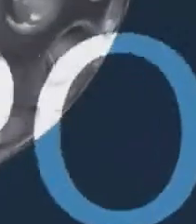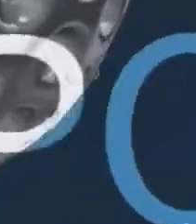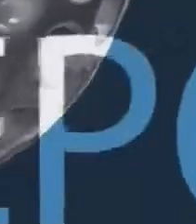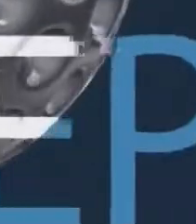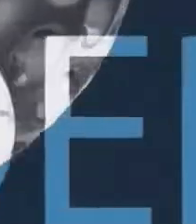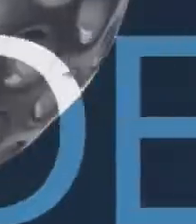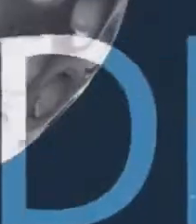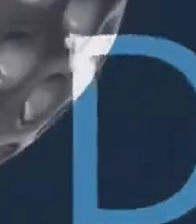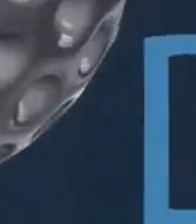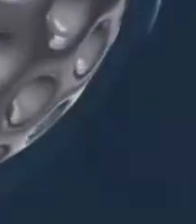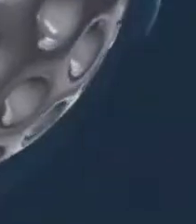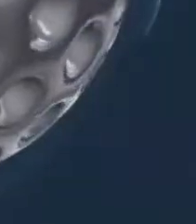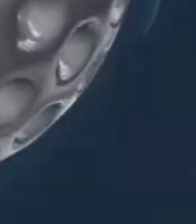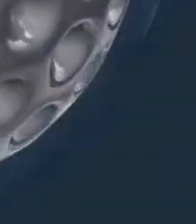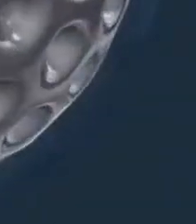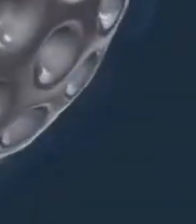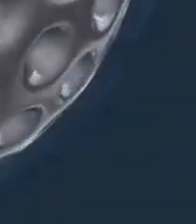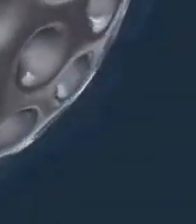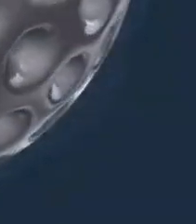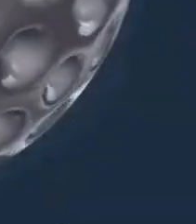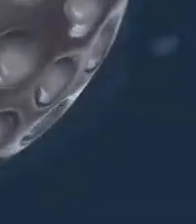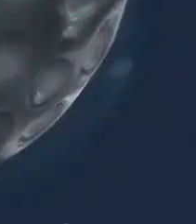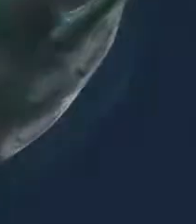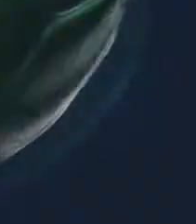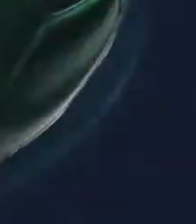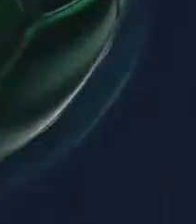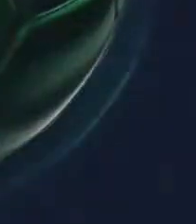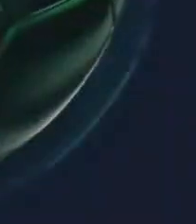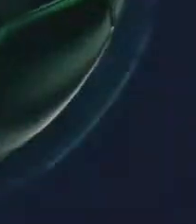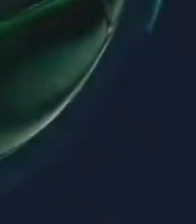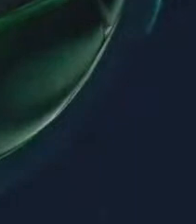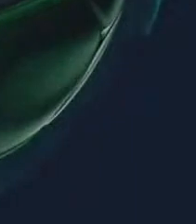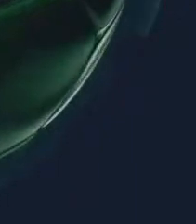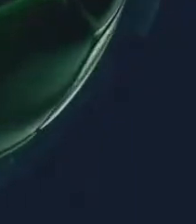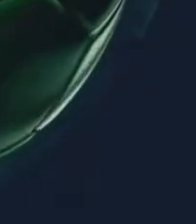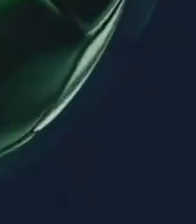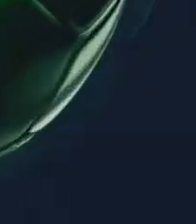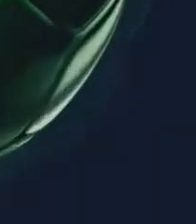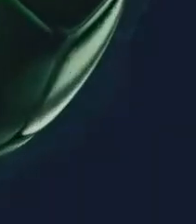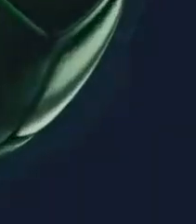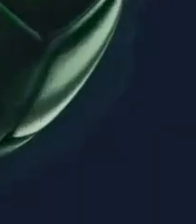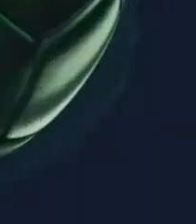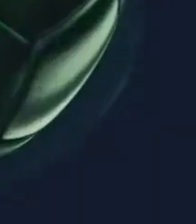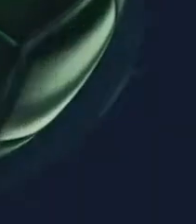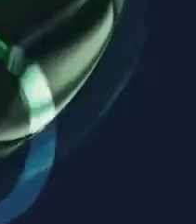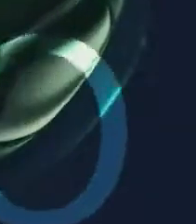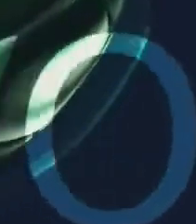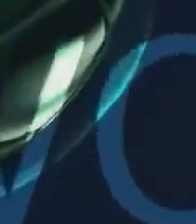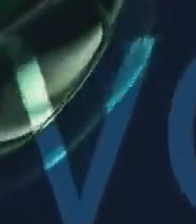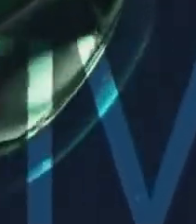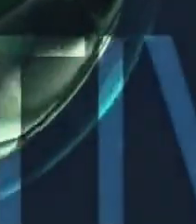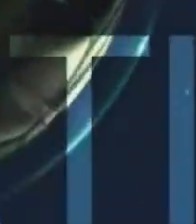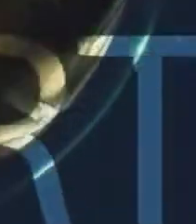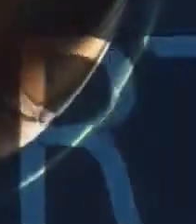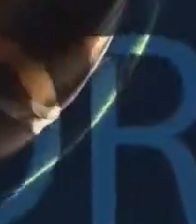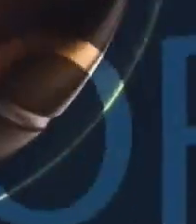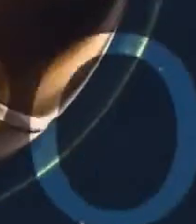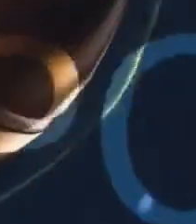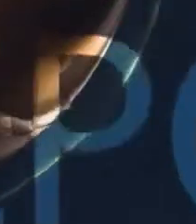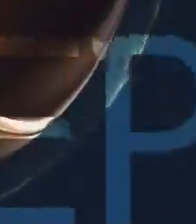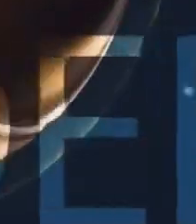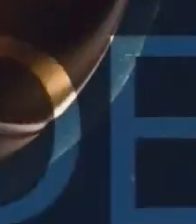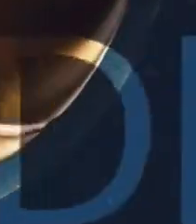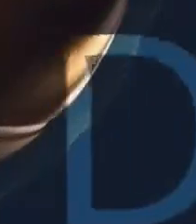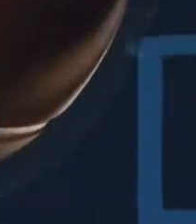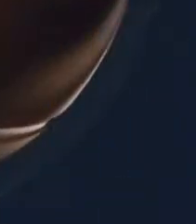Récord nacional Espléndido Trabajo Vamos a propósito A conocer más detalles De lo que sucedió Con